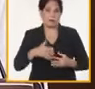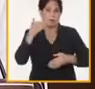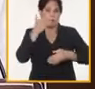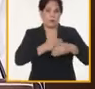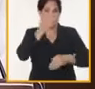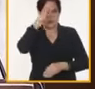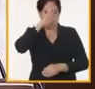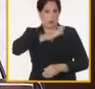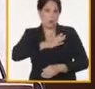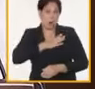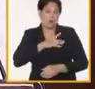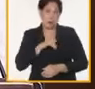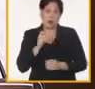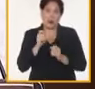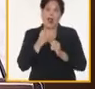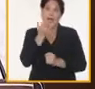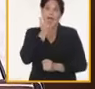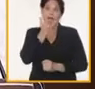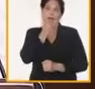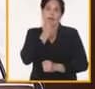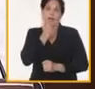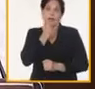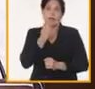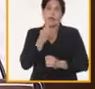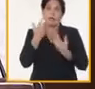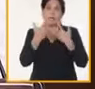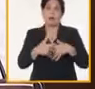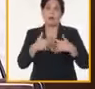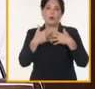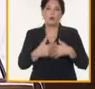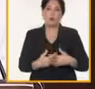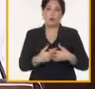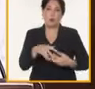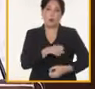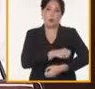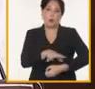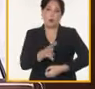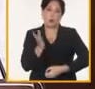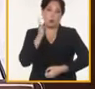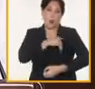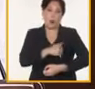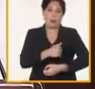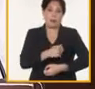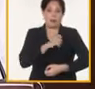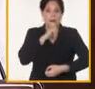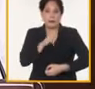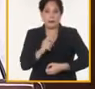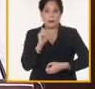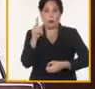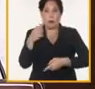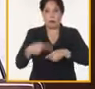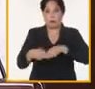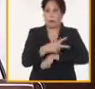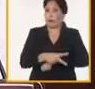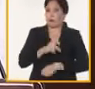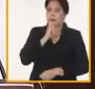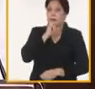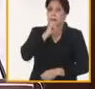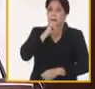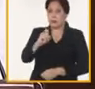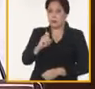impacto significativo en el decrecimiento de las producciones agroalimentarias por déficit de financiamiento de insumos,